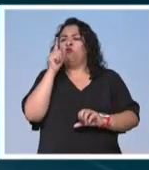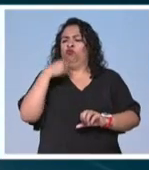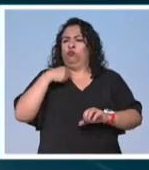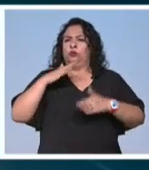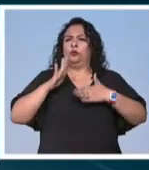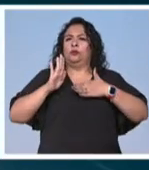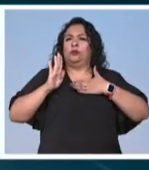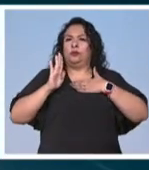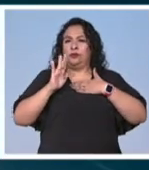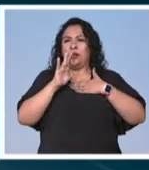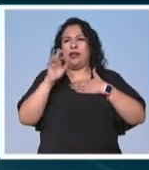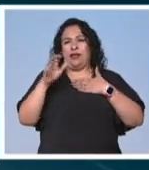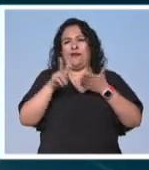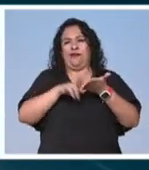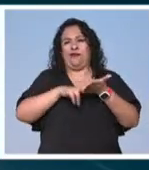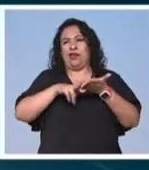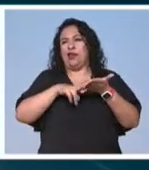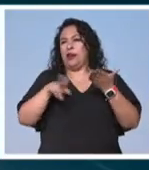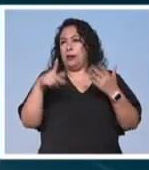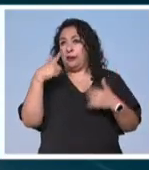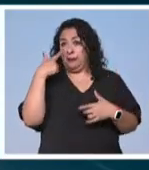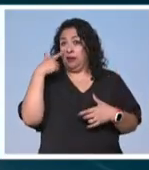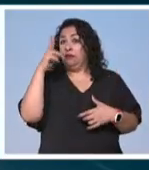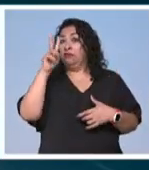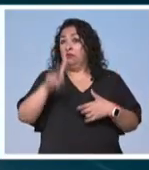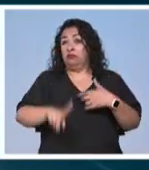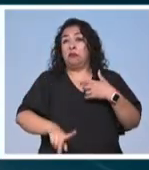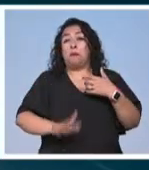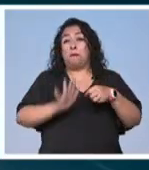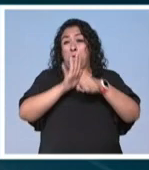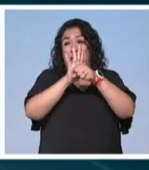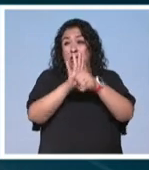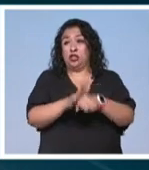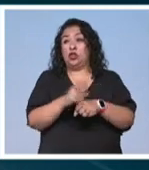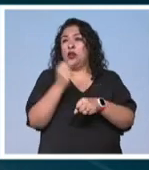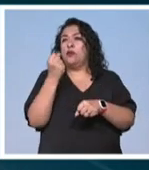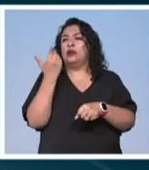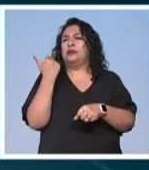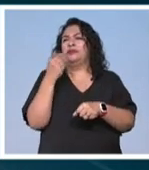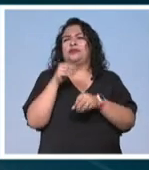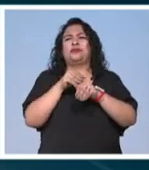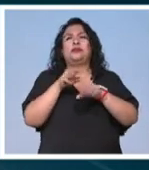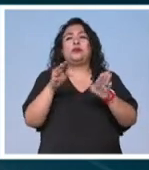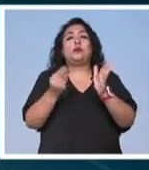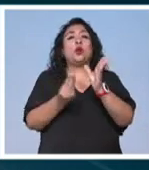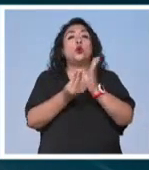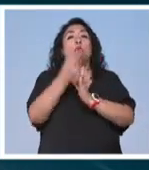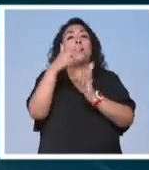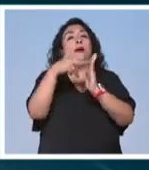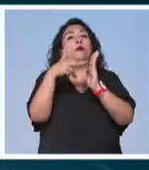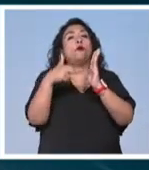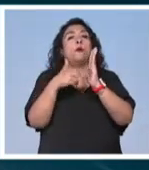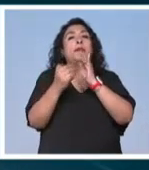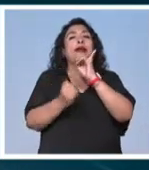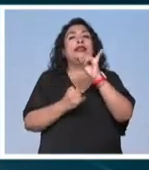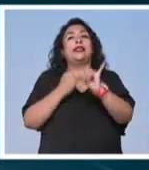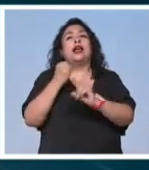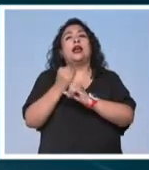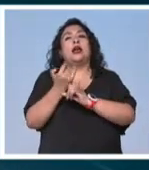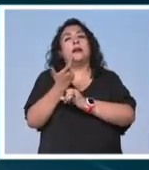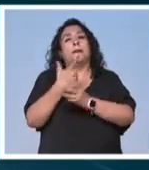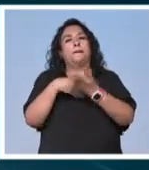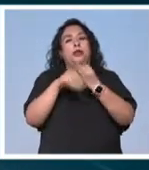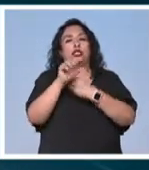comprometidas con las causas verdes enfrentarán grandes presiones se acaban de publicar las nuevas normas internacionales de